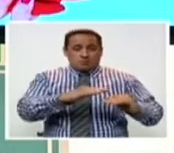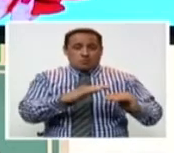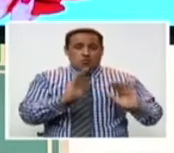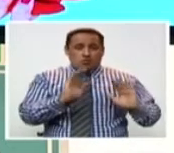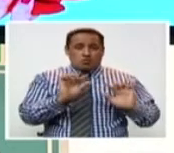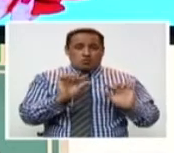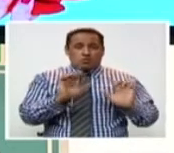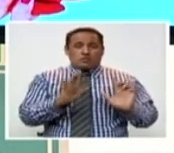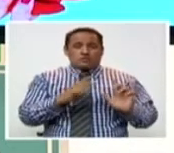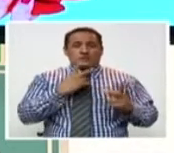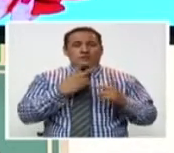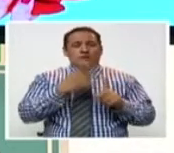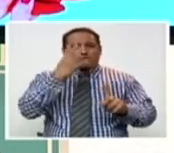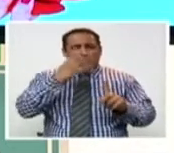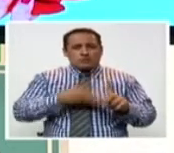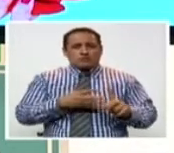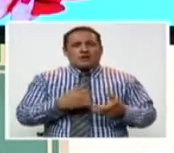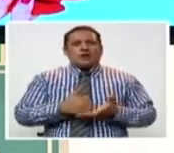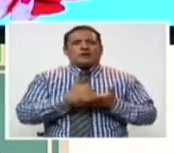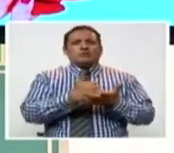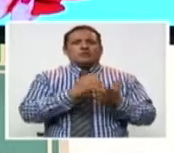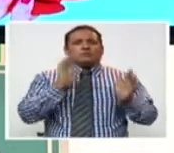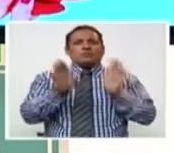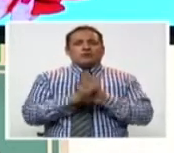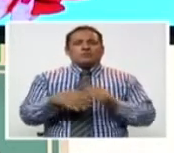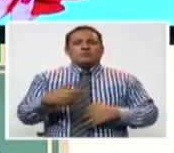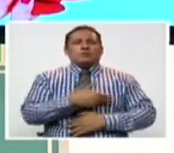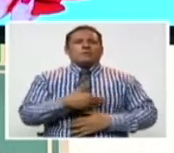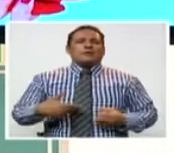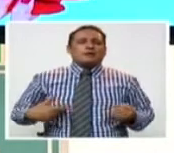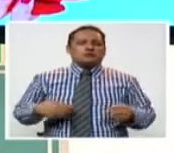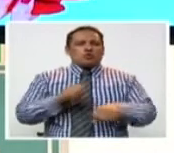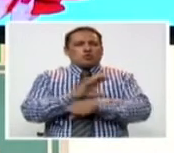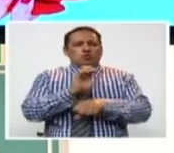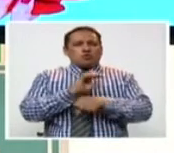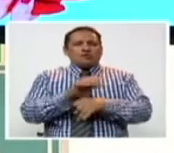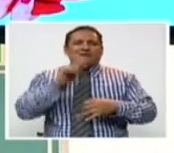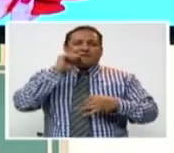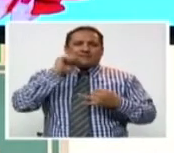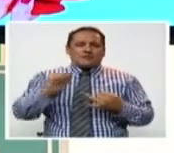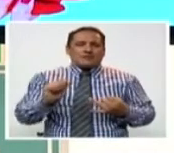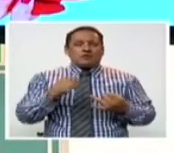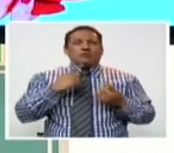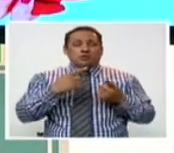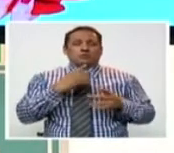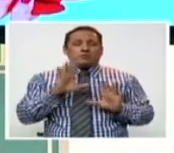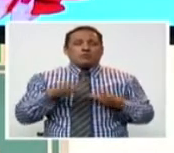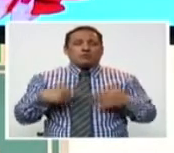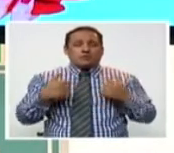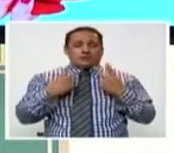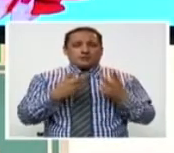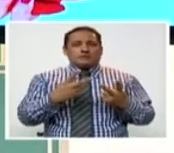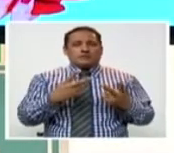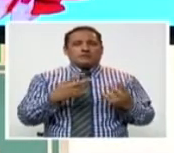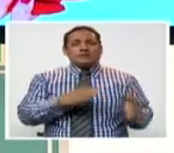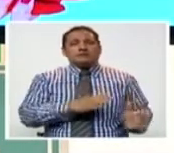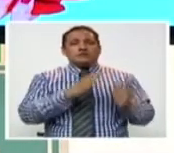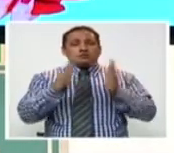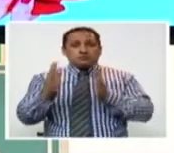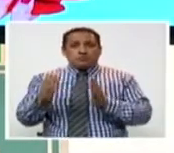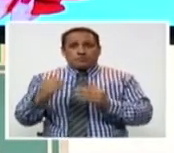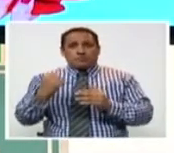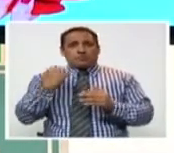comenzando por ahí, se dará un tratamiento si es que se va a someter una cirugía, una extracción dentaria, porque eso sucede. Claro. ¿Cierto?